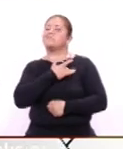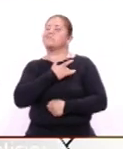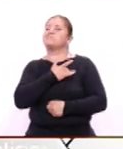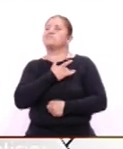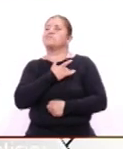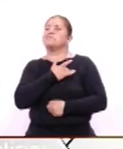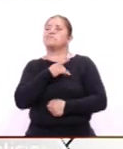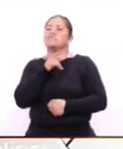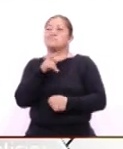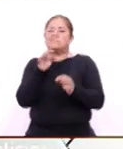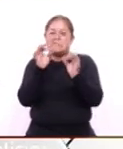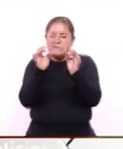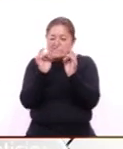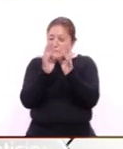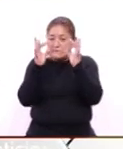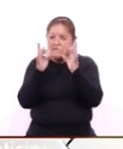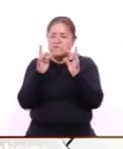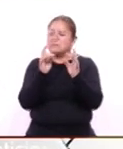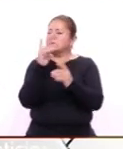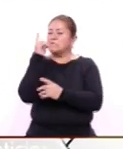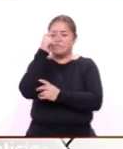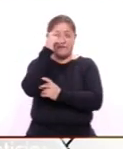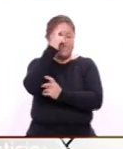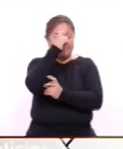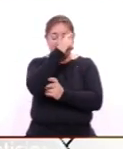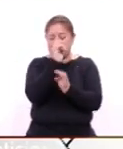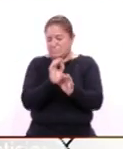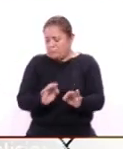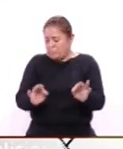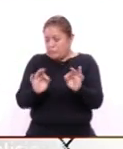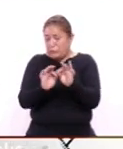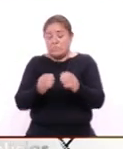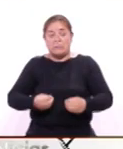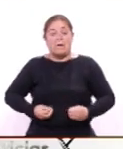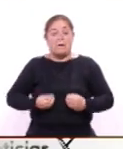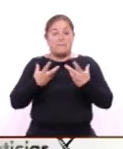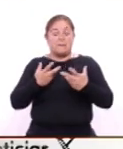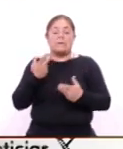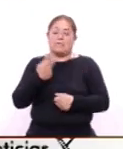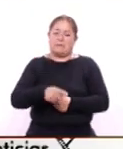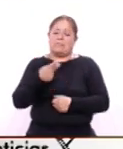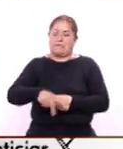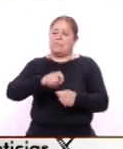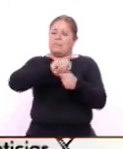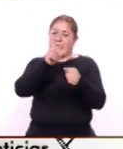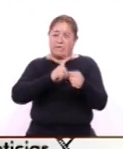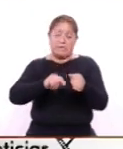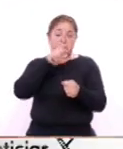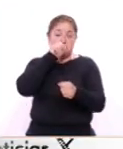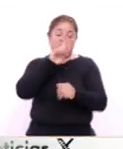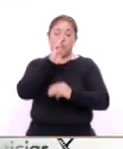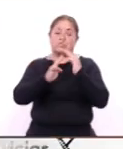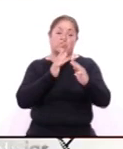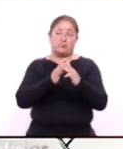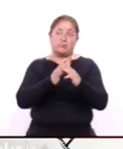más cruciales más difíciles de la vida de este país y del mundo